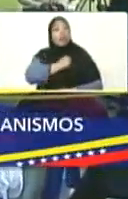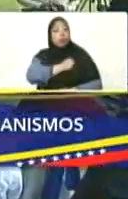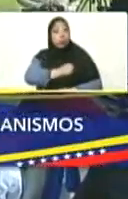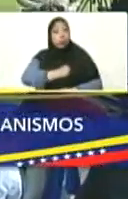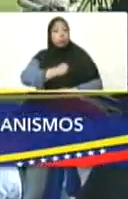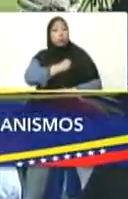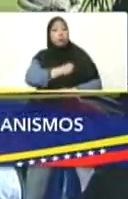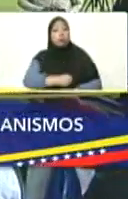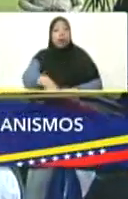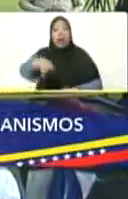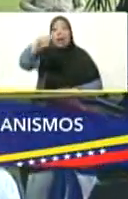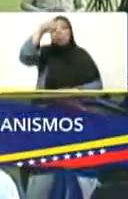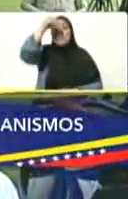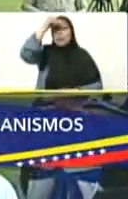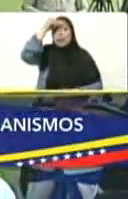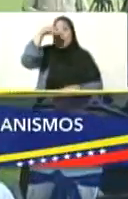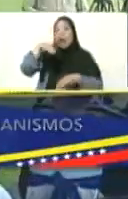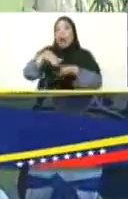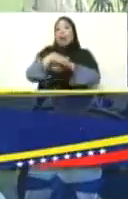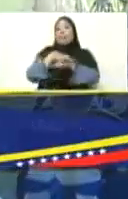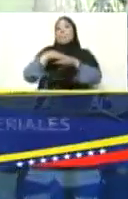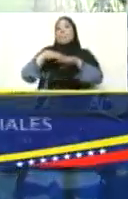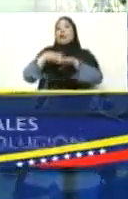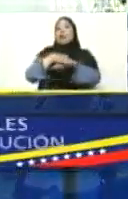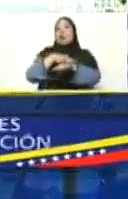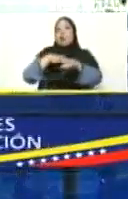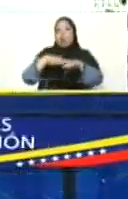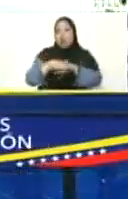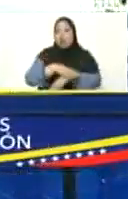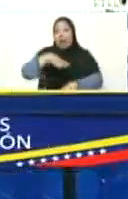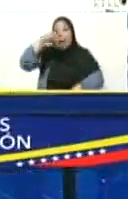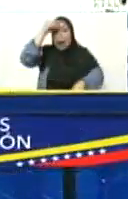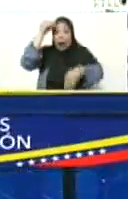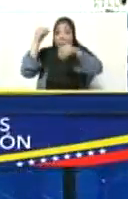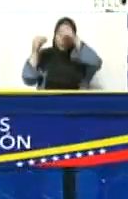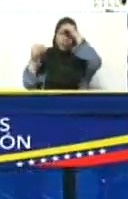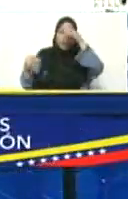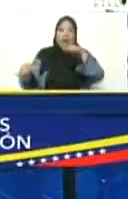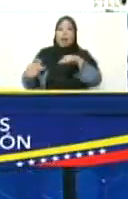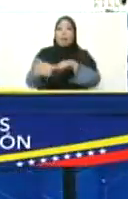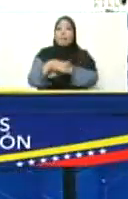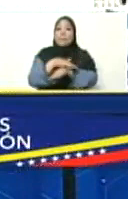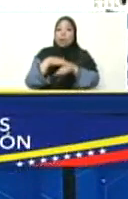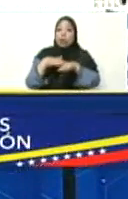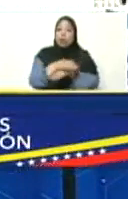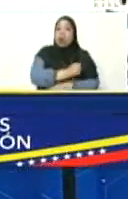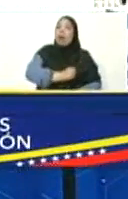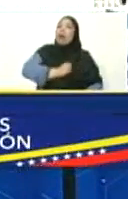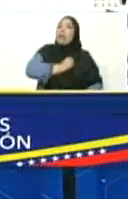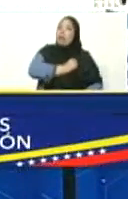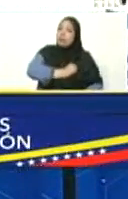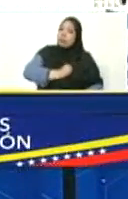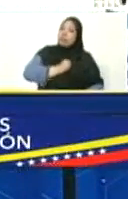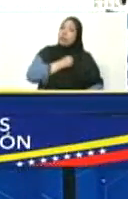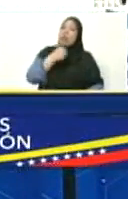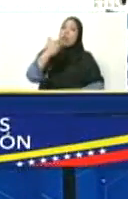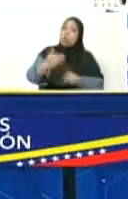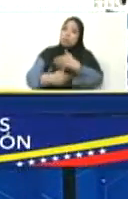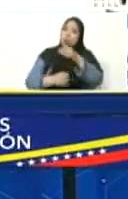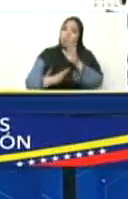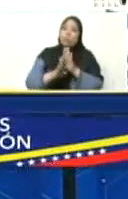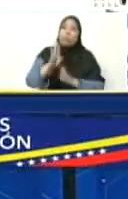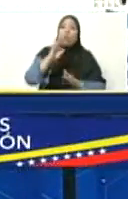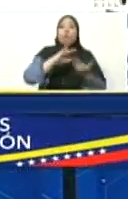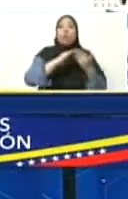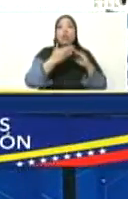Aprender a perdonar y a superar los problemas. Así debe ser en las comunidades.